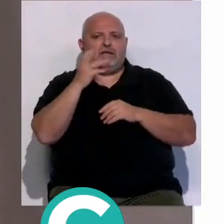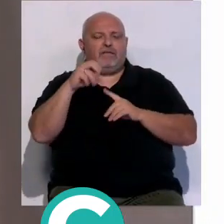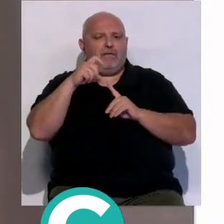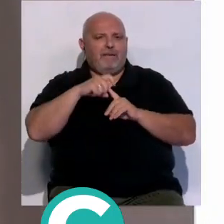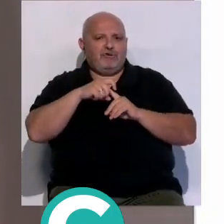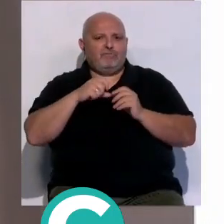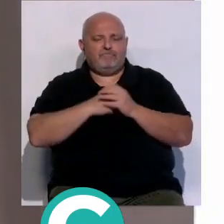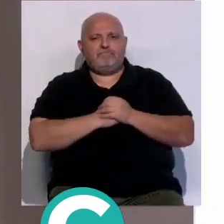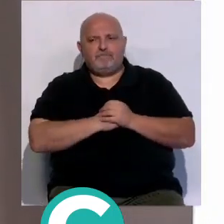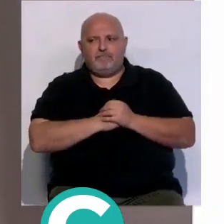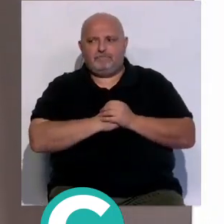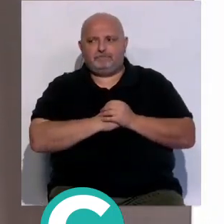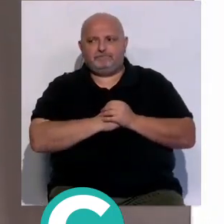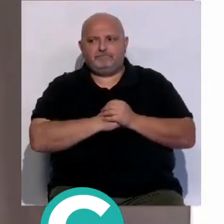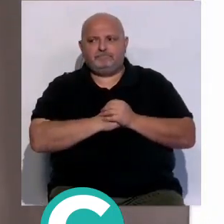de mayo